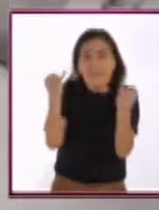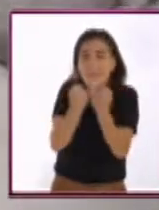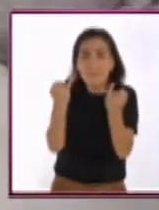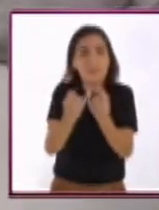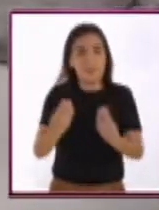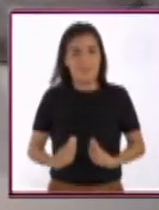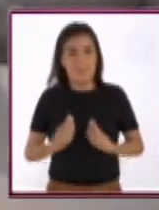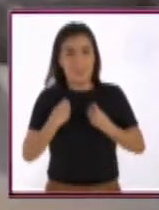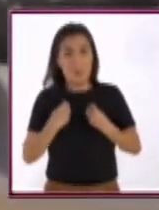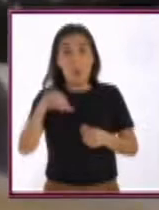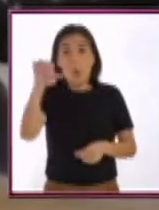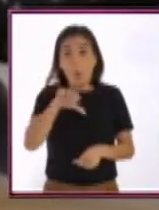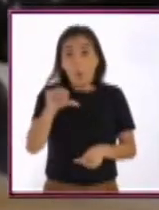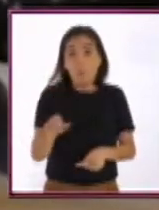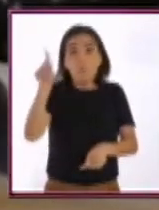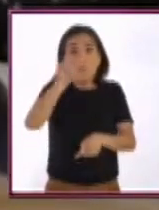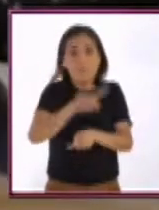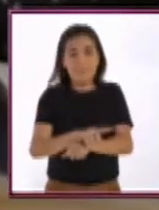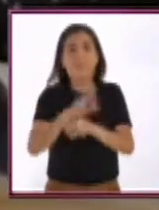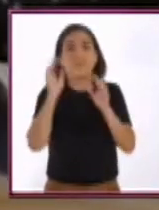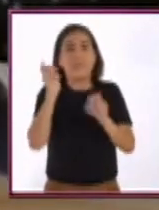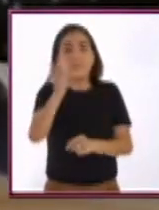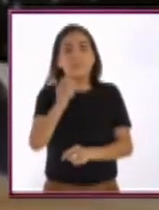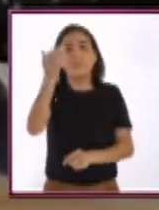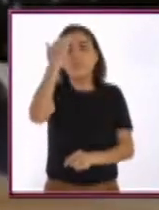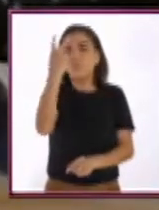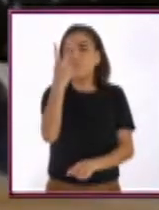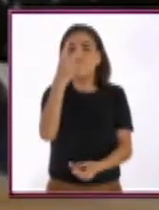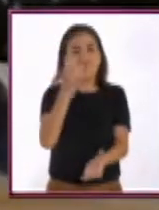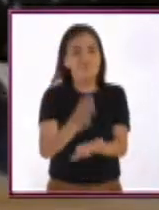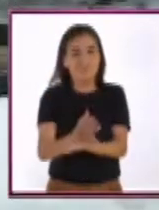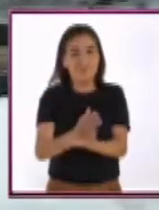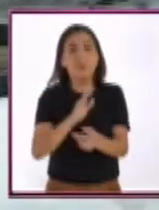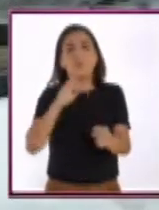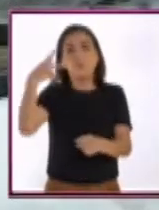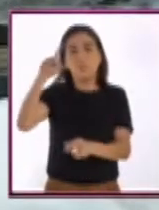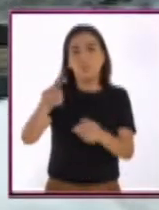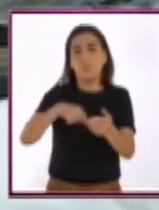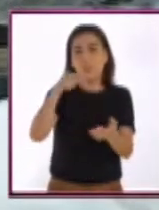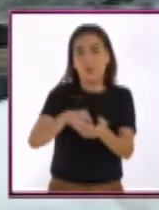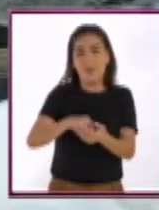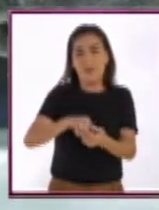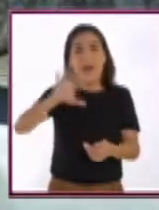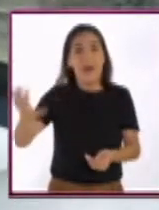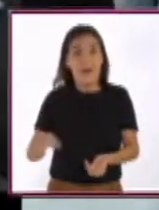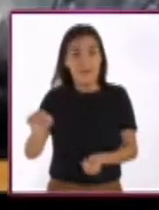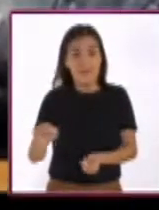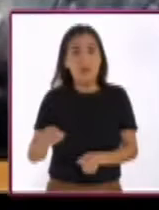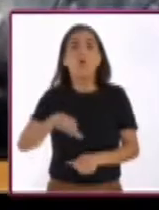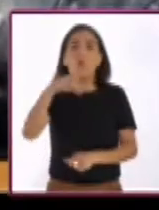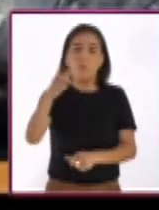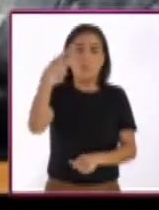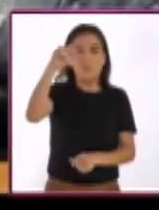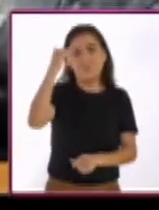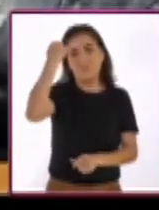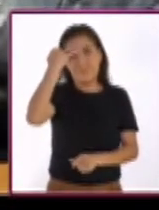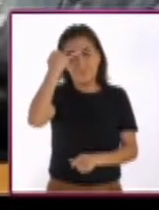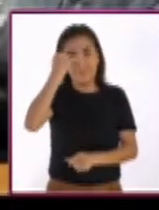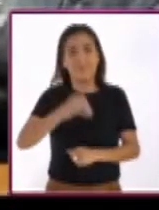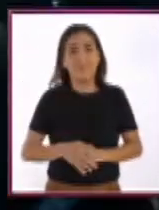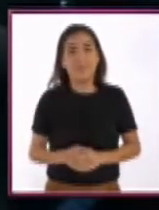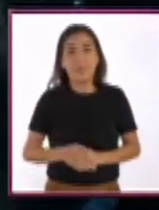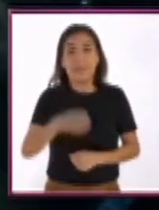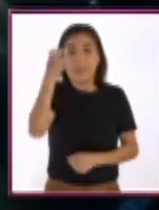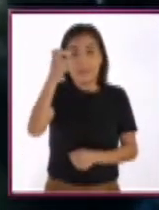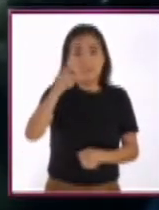ejemplar vivo. Hoy en día, solo se conocen dos especies de celacantos, una que vive en la costa oriental de África y la